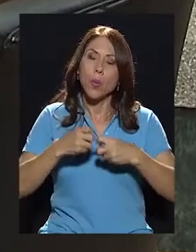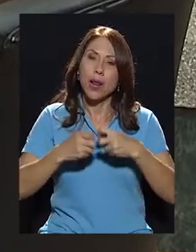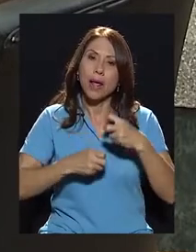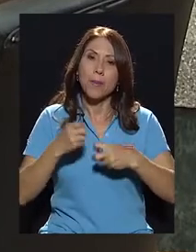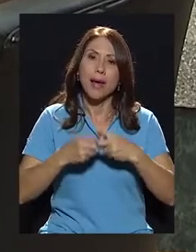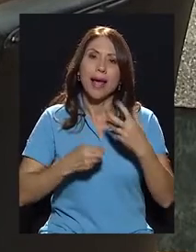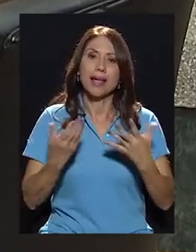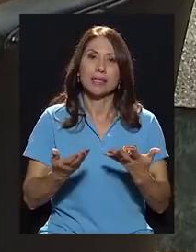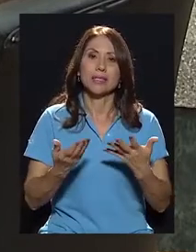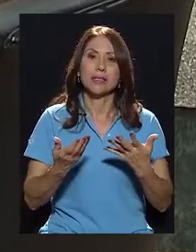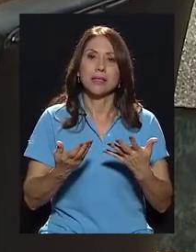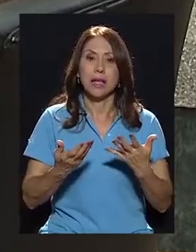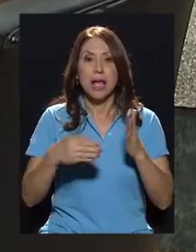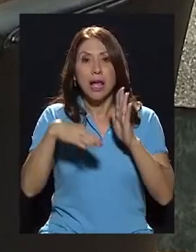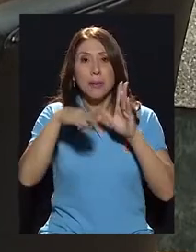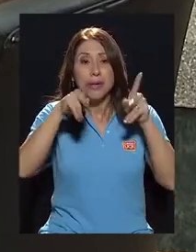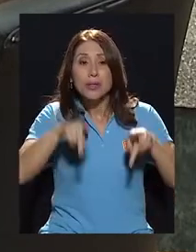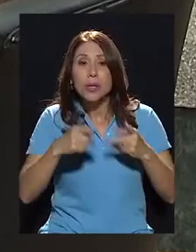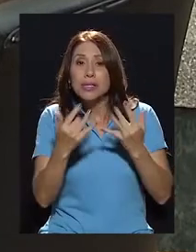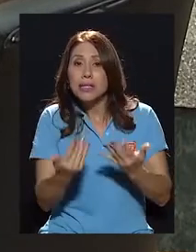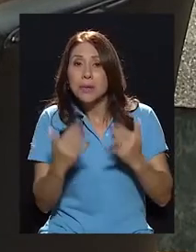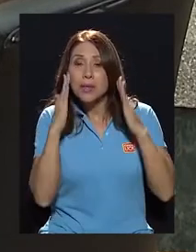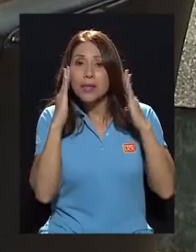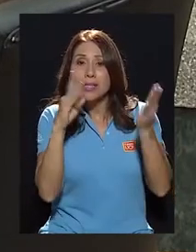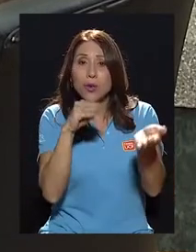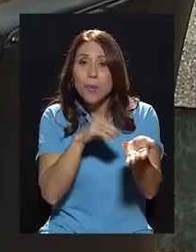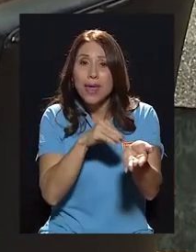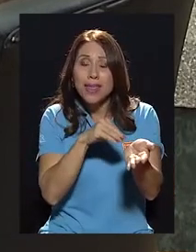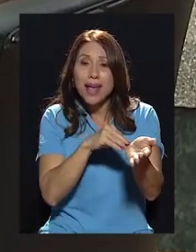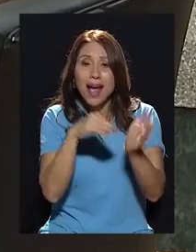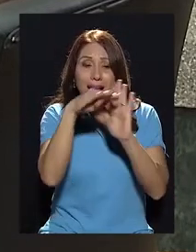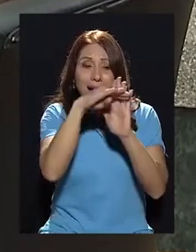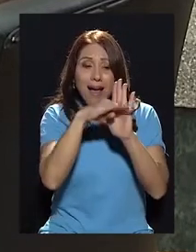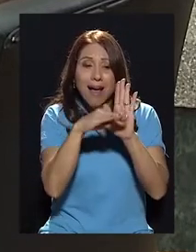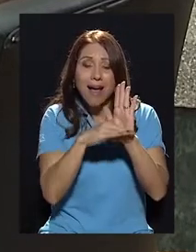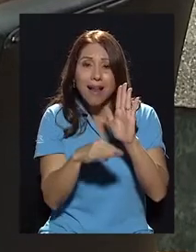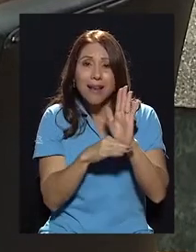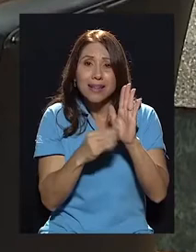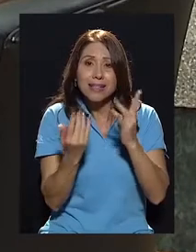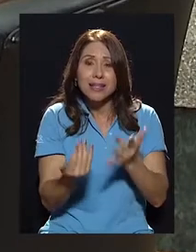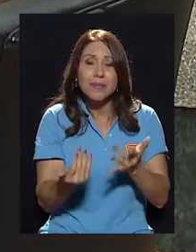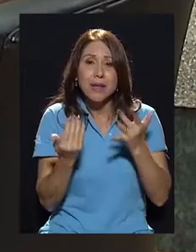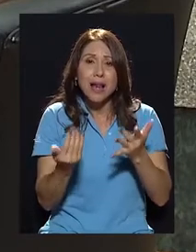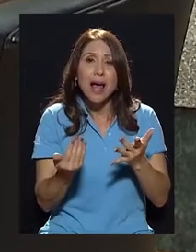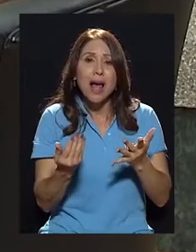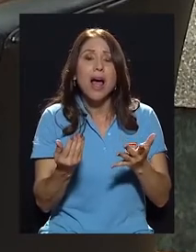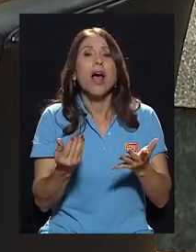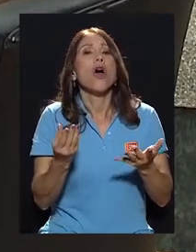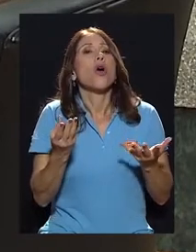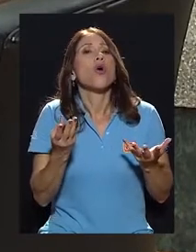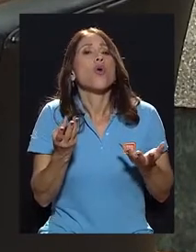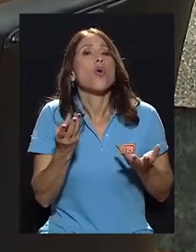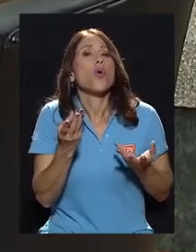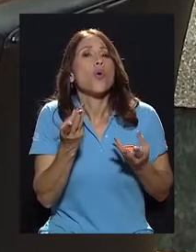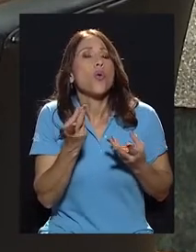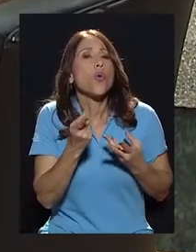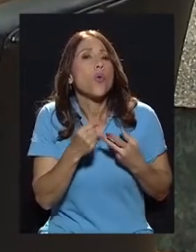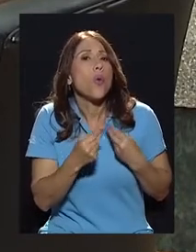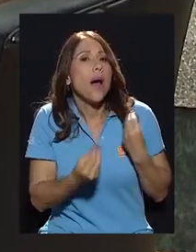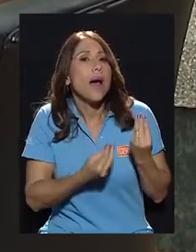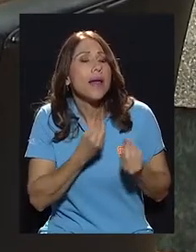cuándo son importantes las listas de espera. Porque si usted tiene un terigión, usted sabe que es un terigión,